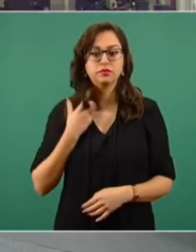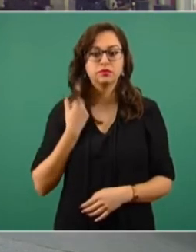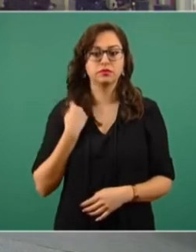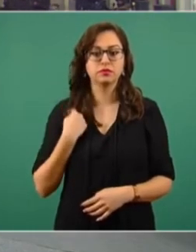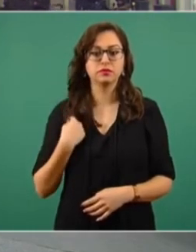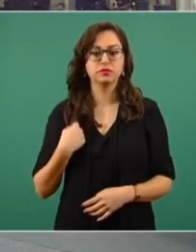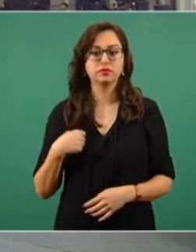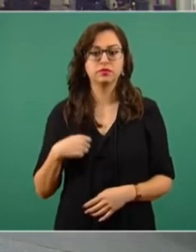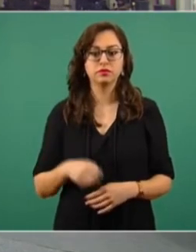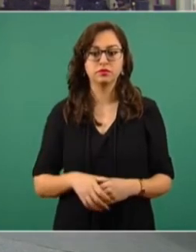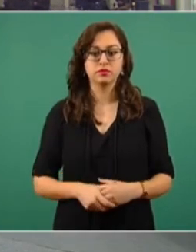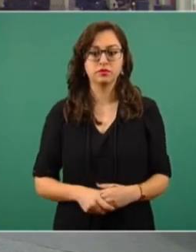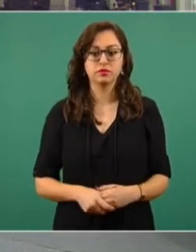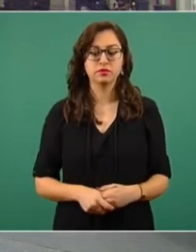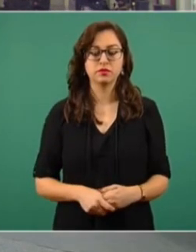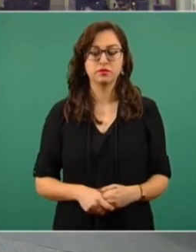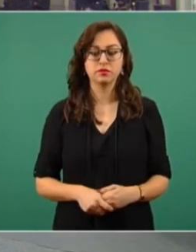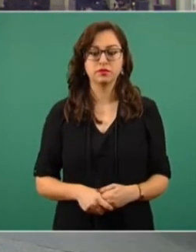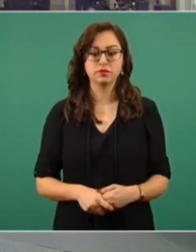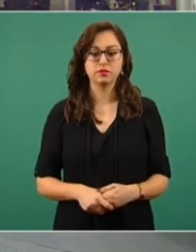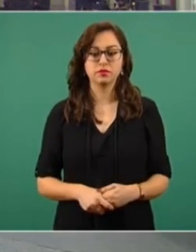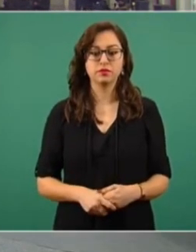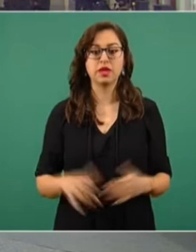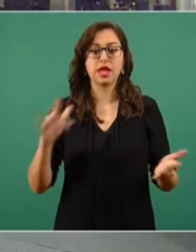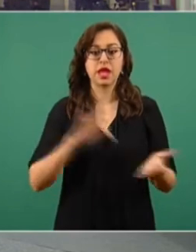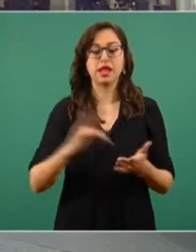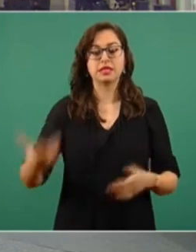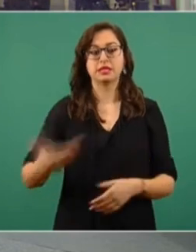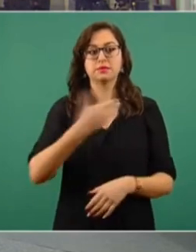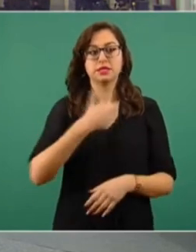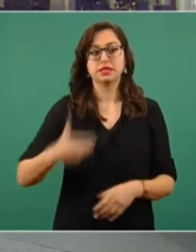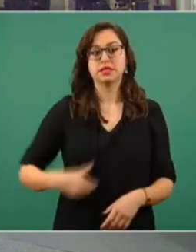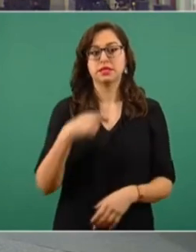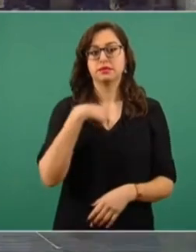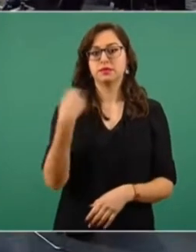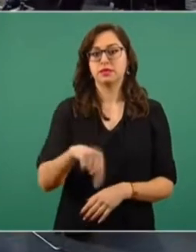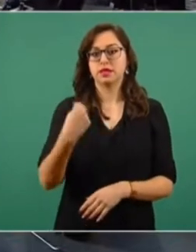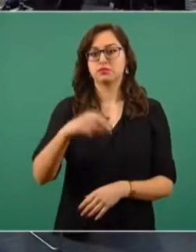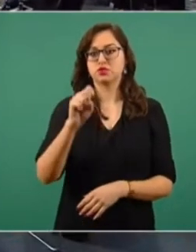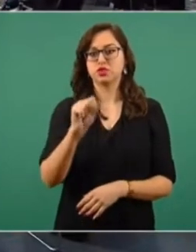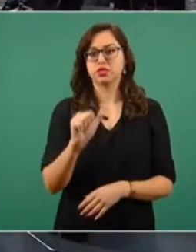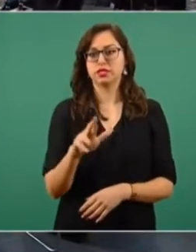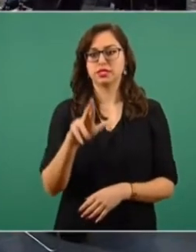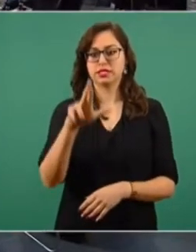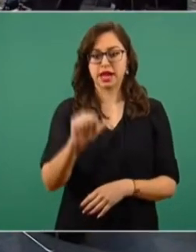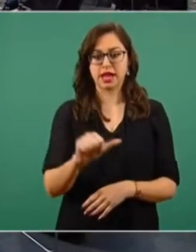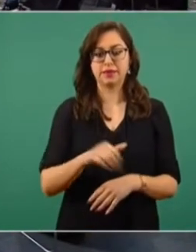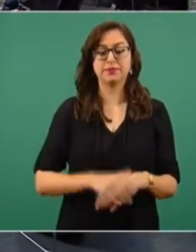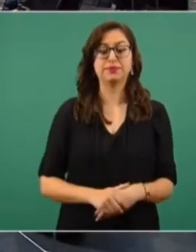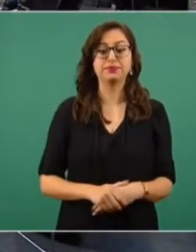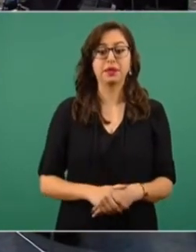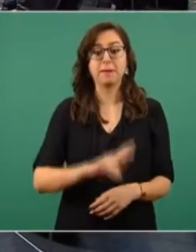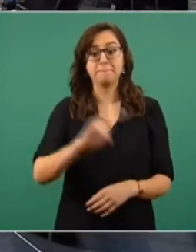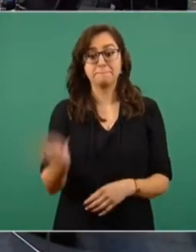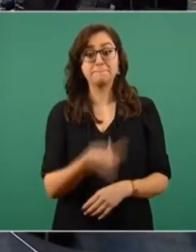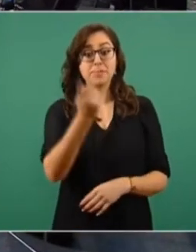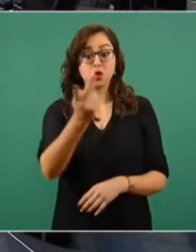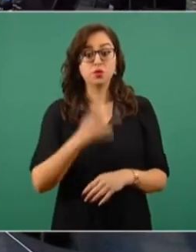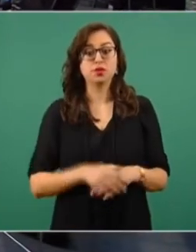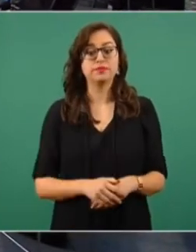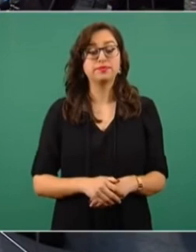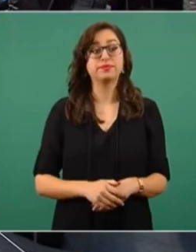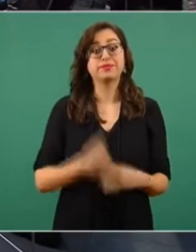Gracias, presidente. Buenos días, buenos días a todos. Sara Pablo, de Grupo Fórmula. Preguntarle, ayer Texas anunció que no se suspende